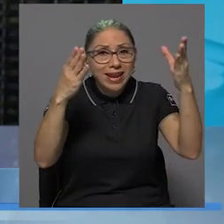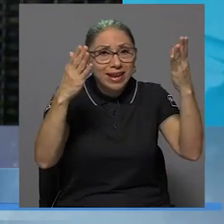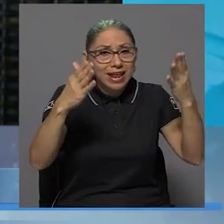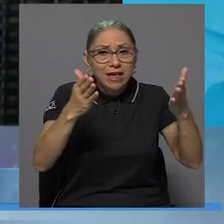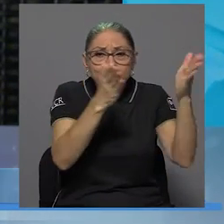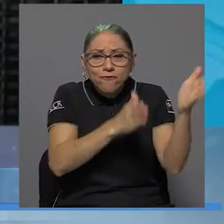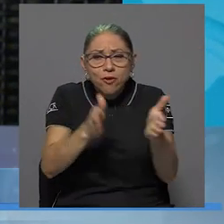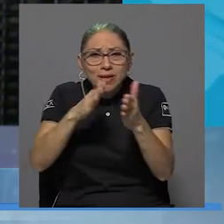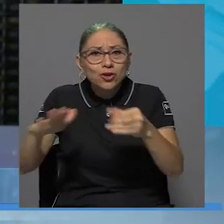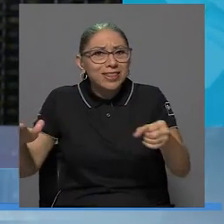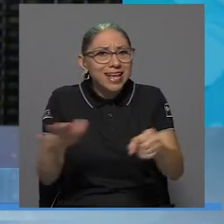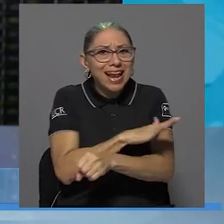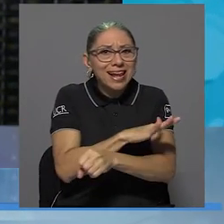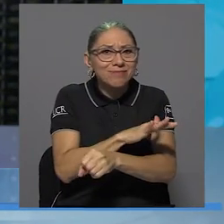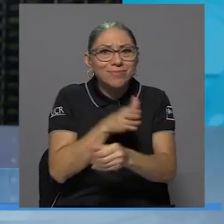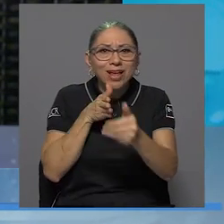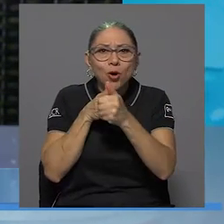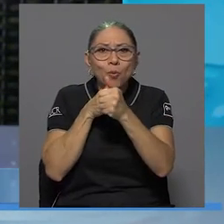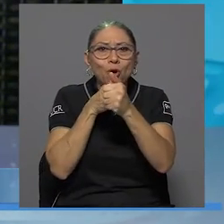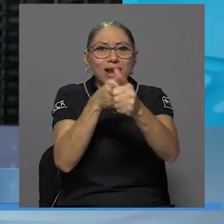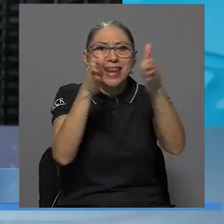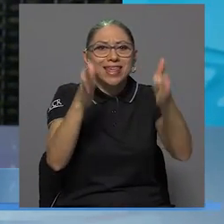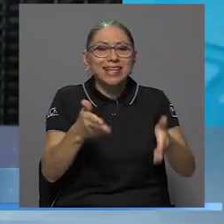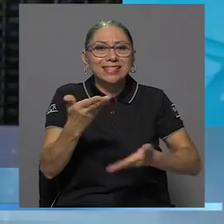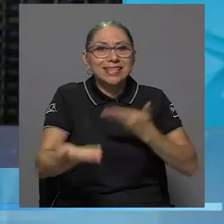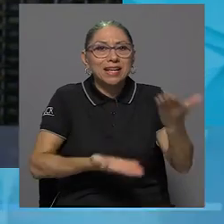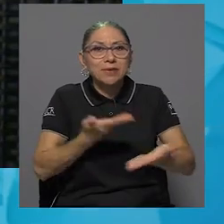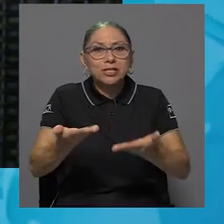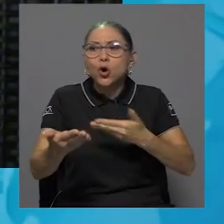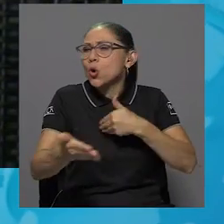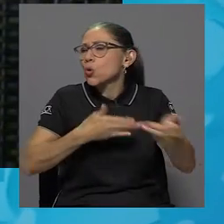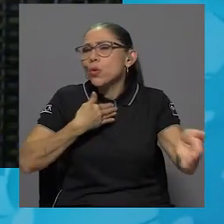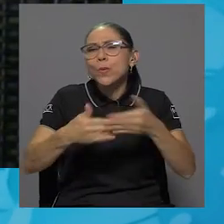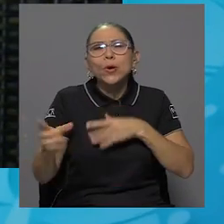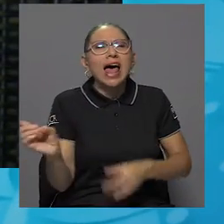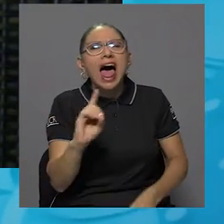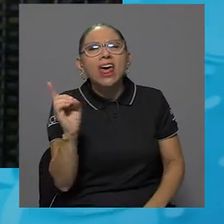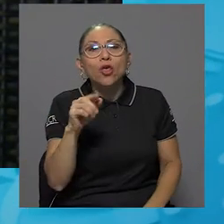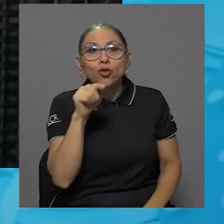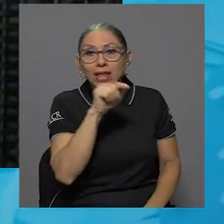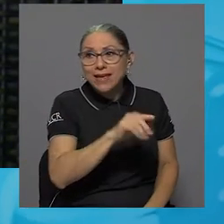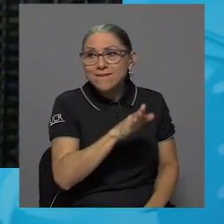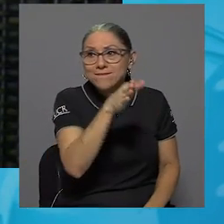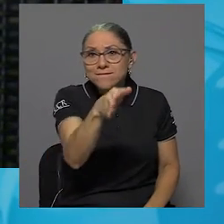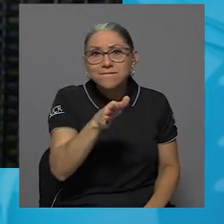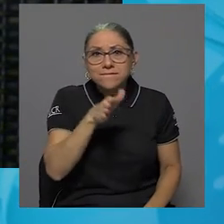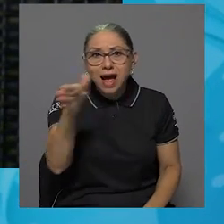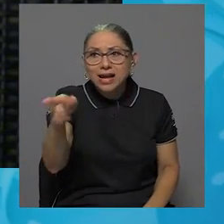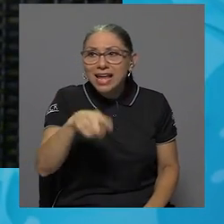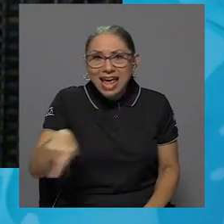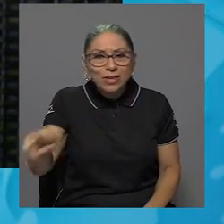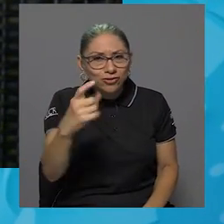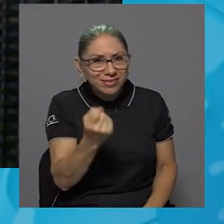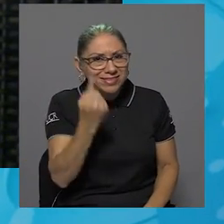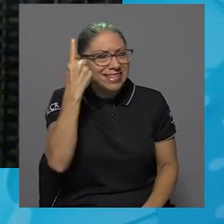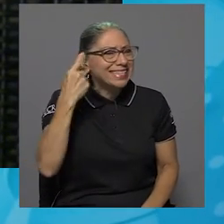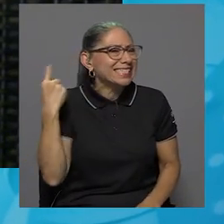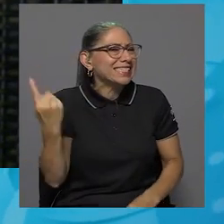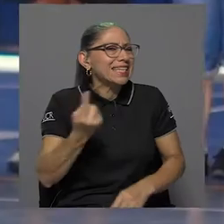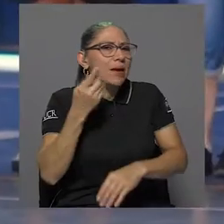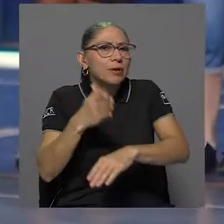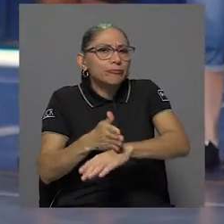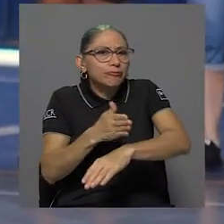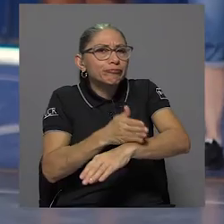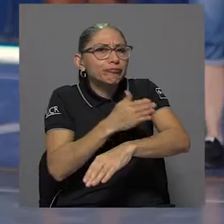servicio y que donde ellos vayan, ellos puedan comprender que siempre están en constante crecimiento personal,